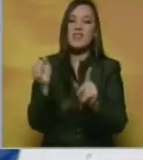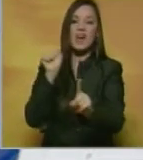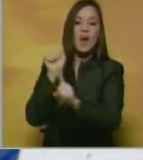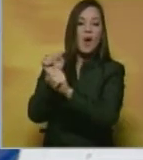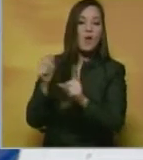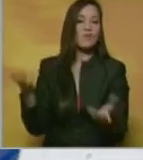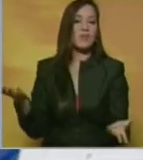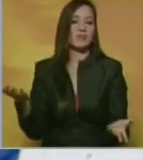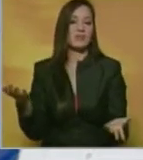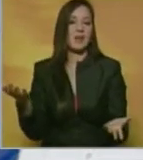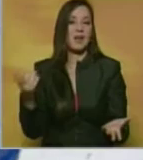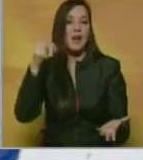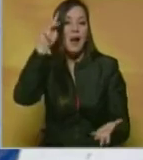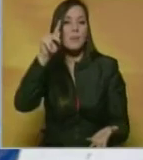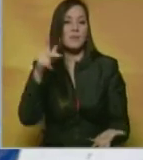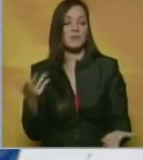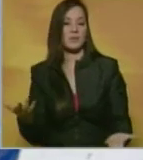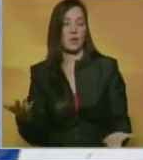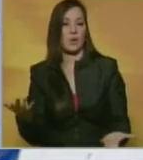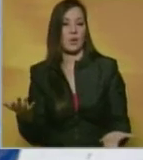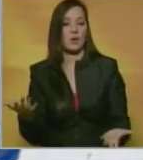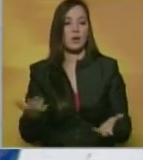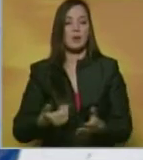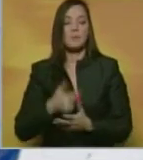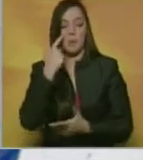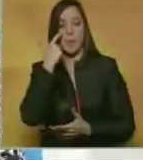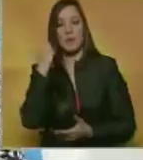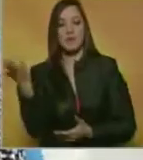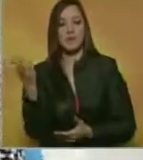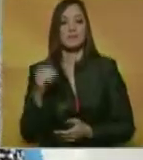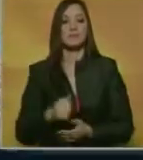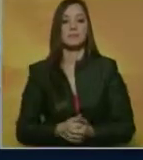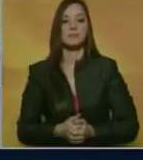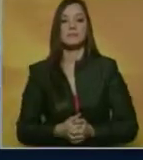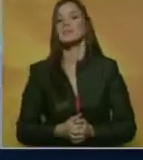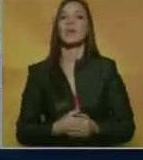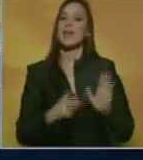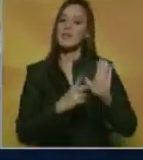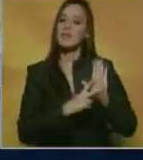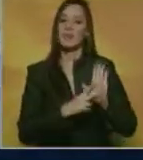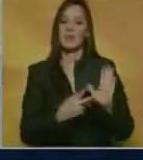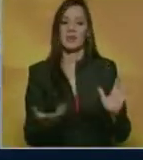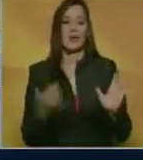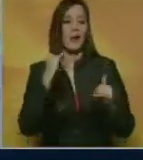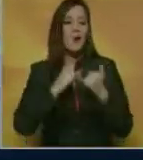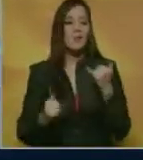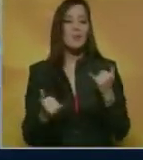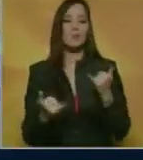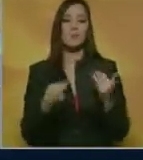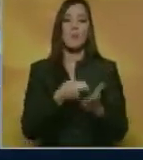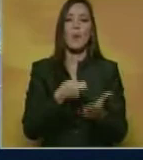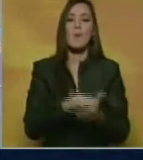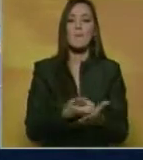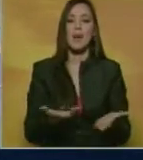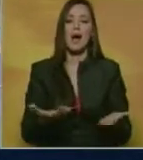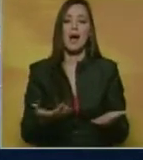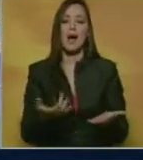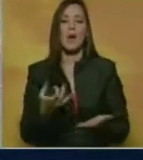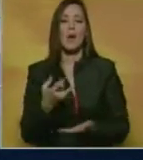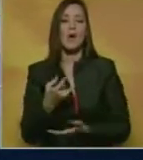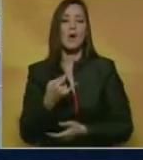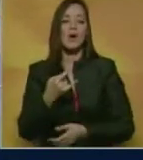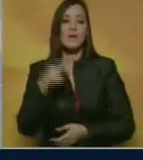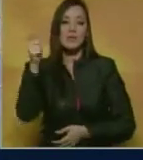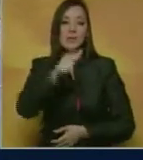ejercicio de la docencia. Laura Suárez nos presenta la información. Realmente la última tabla salarial es una agresión a lo que significa el ejercicio de la